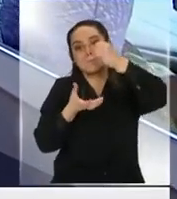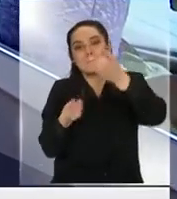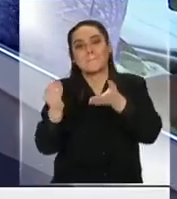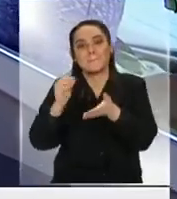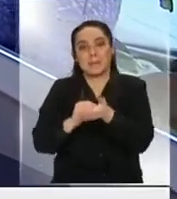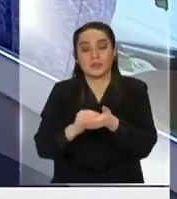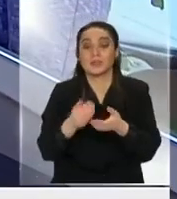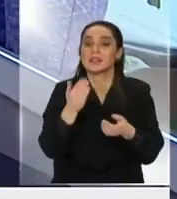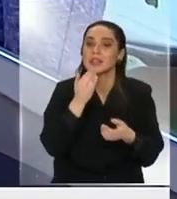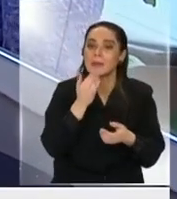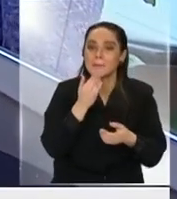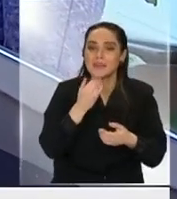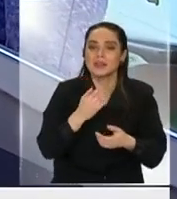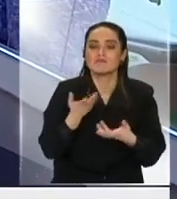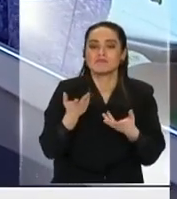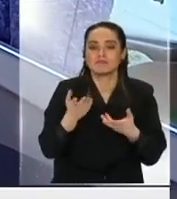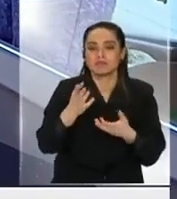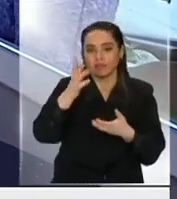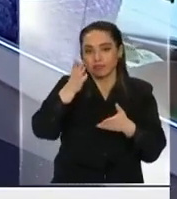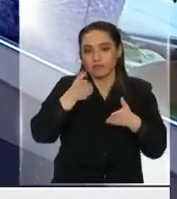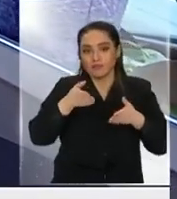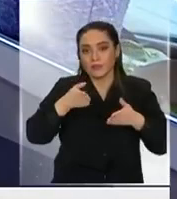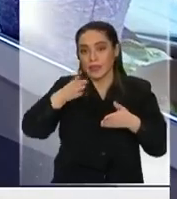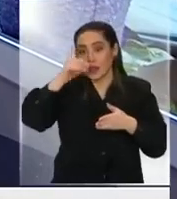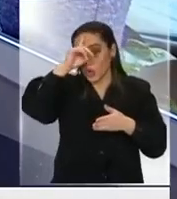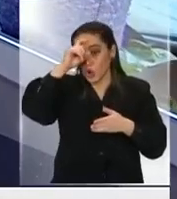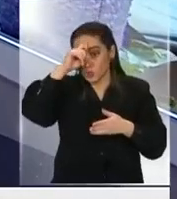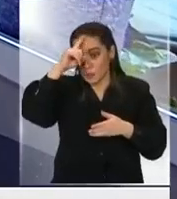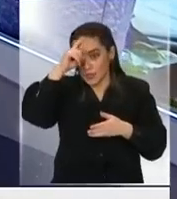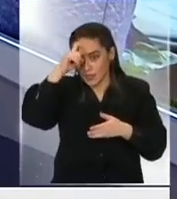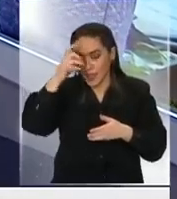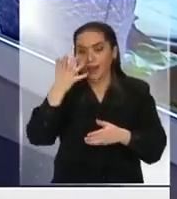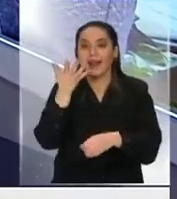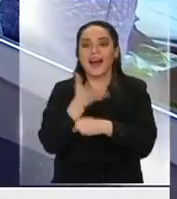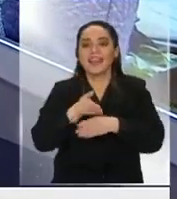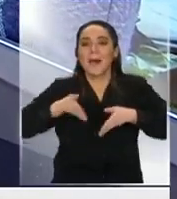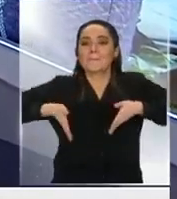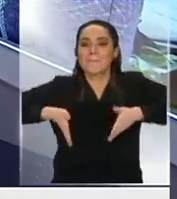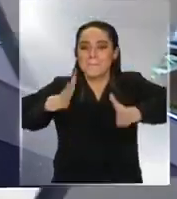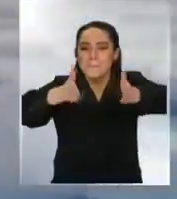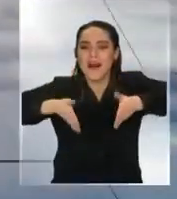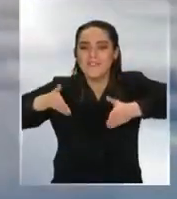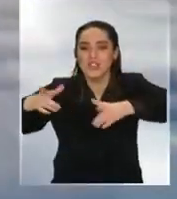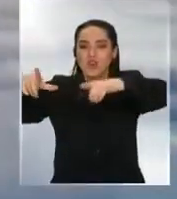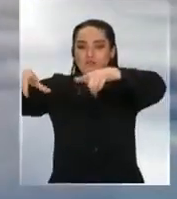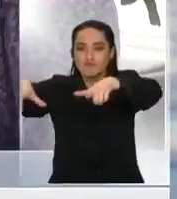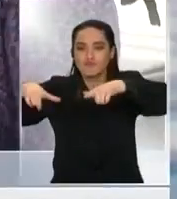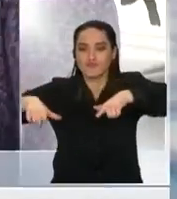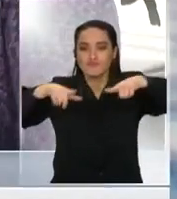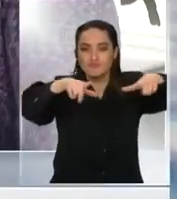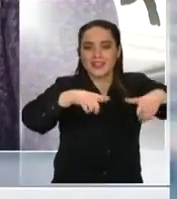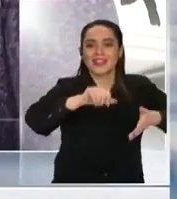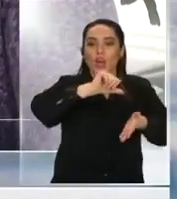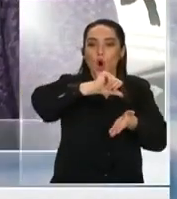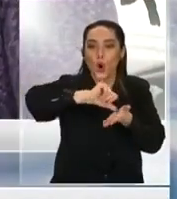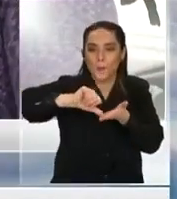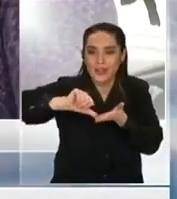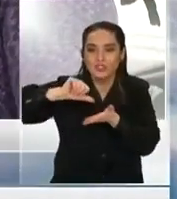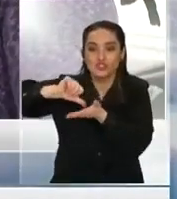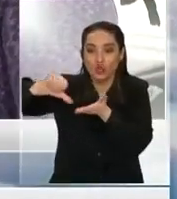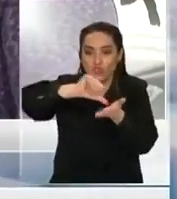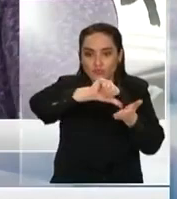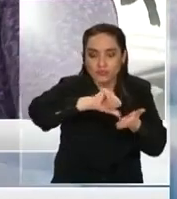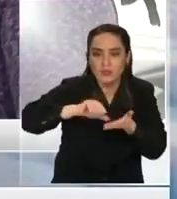pabellones funcionen en todo el día hoy día hay un problema también con esta figura en las sociedades médicas que son tremendamente